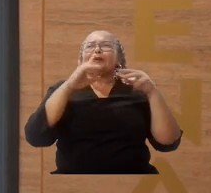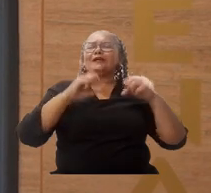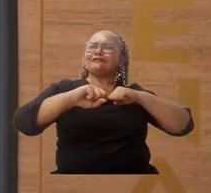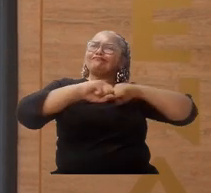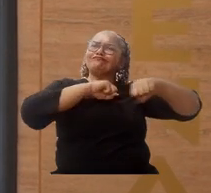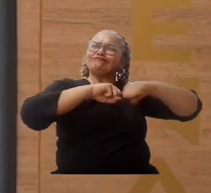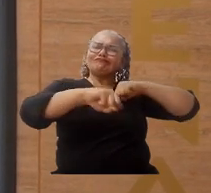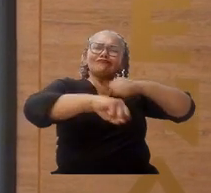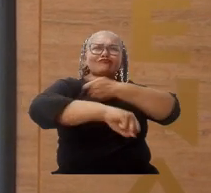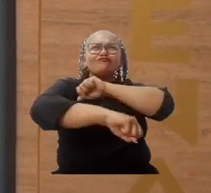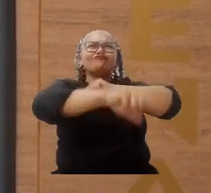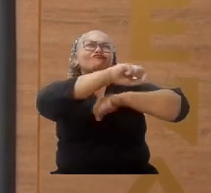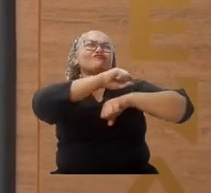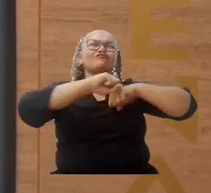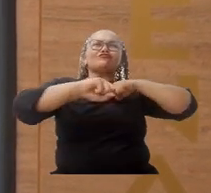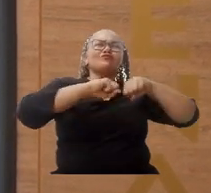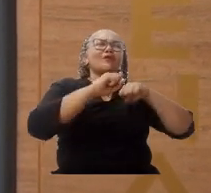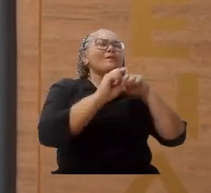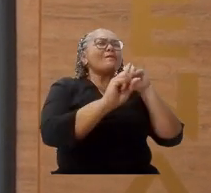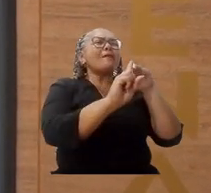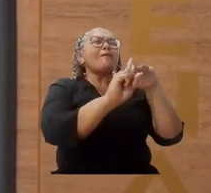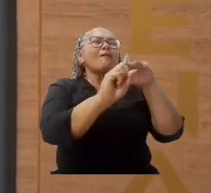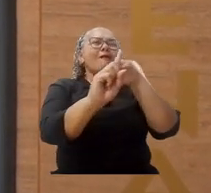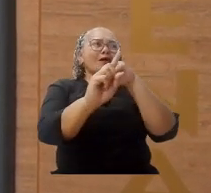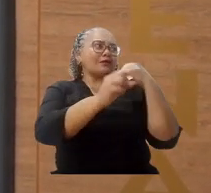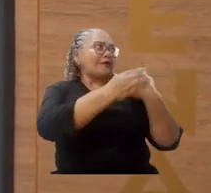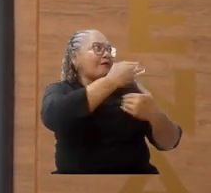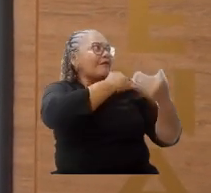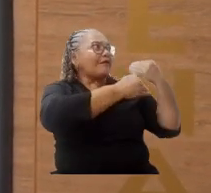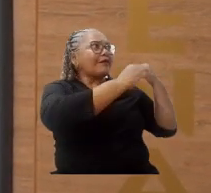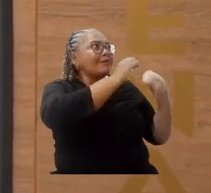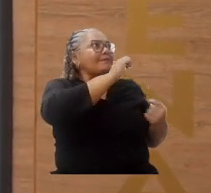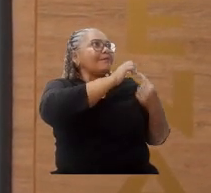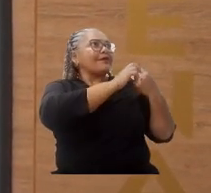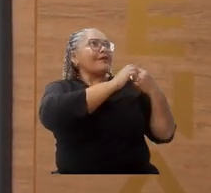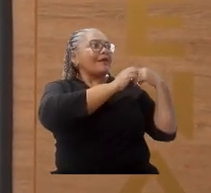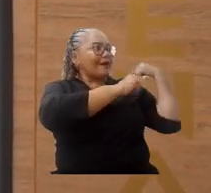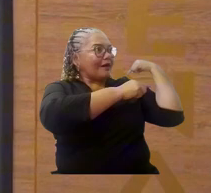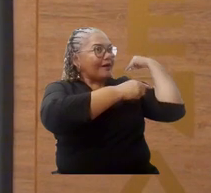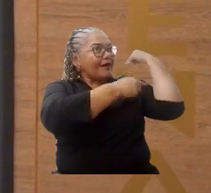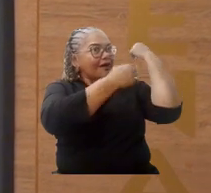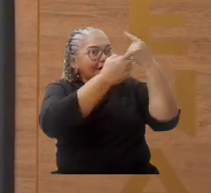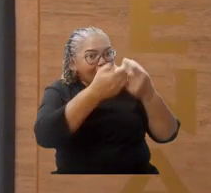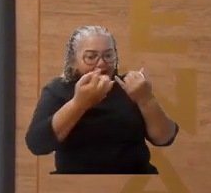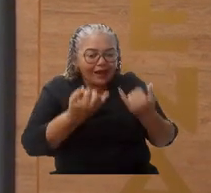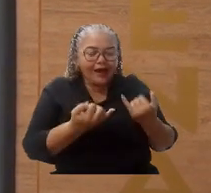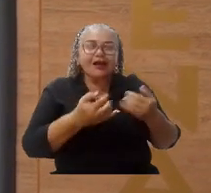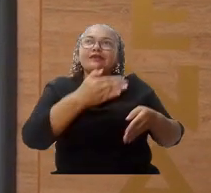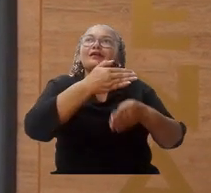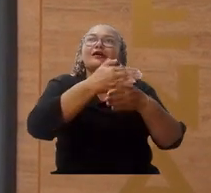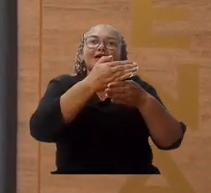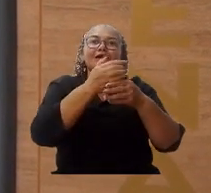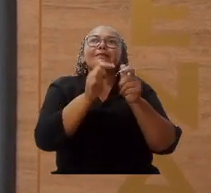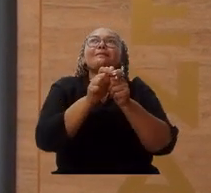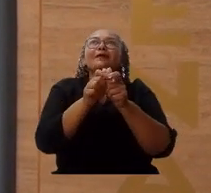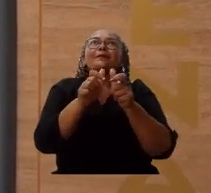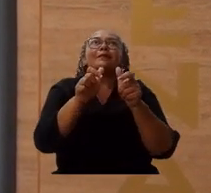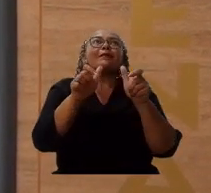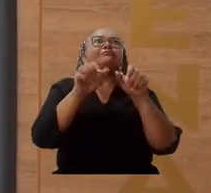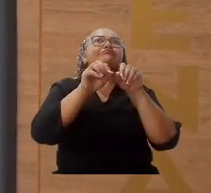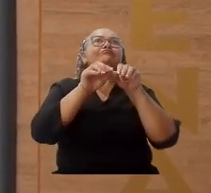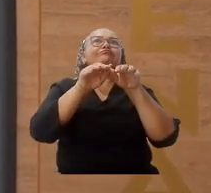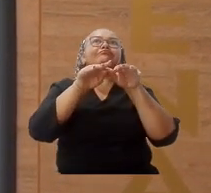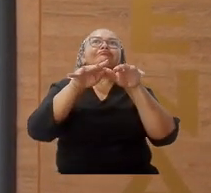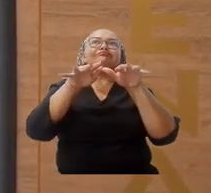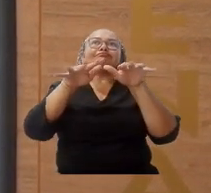trabajo maravilloso, o a lo largo de estos años, en mantener ese, y